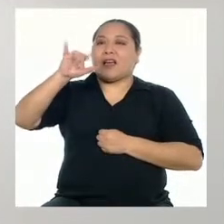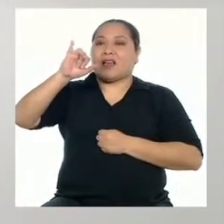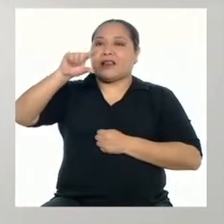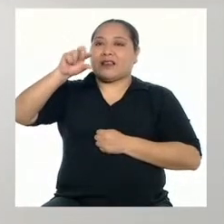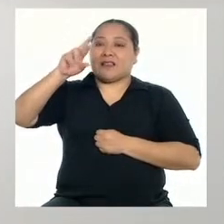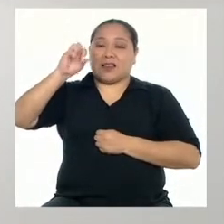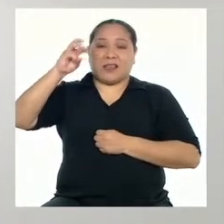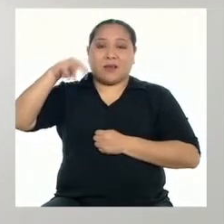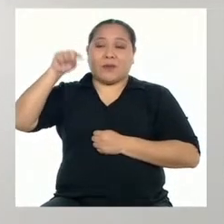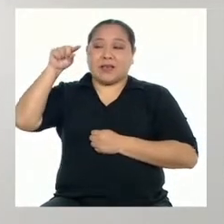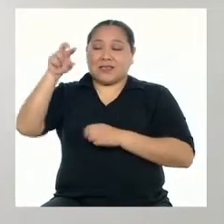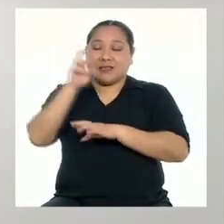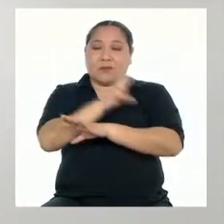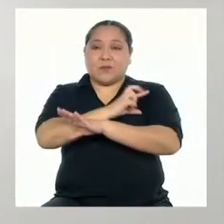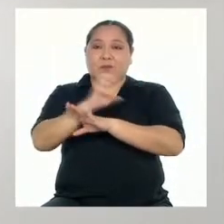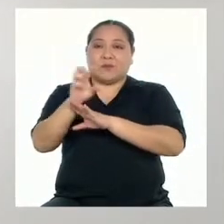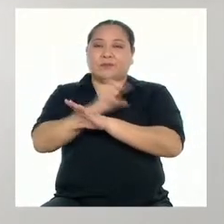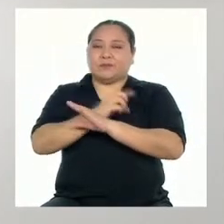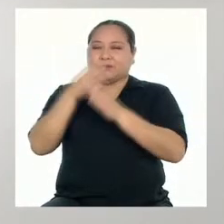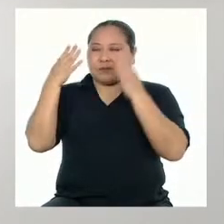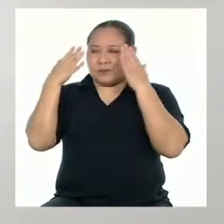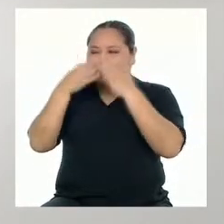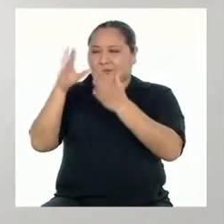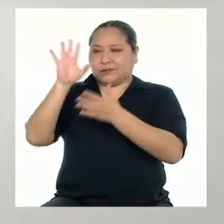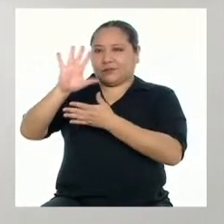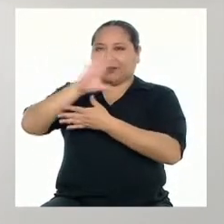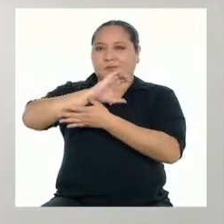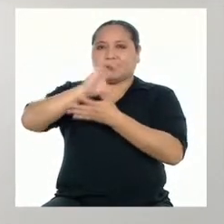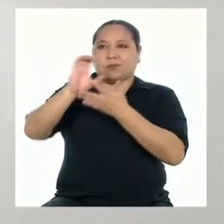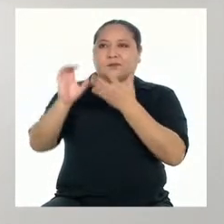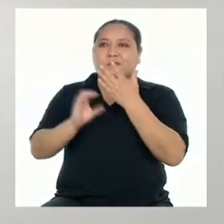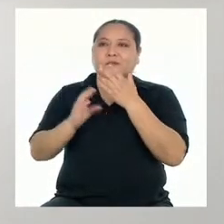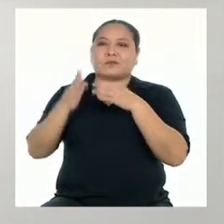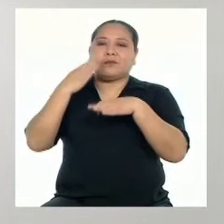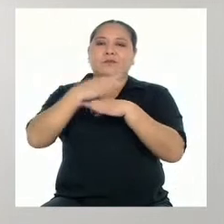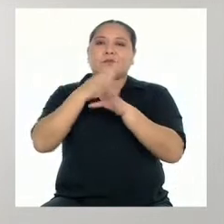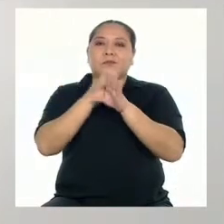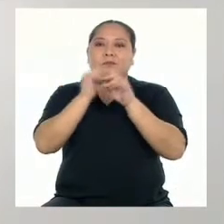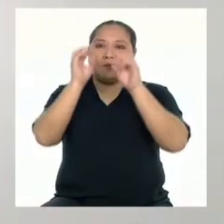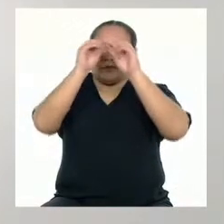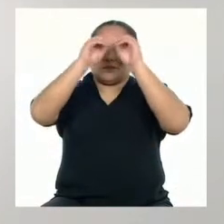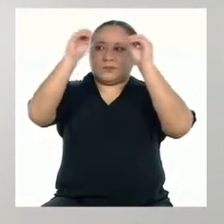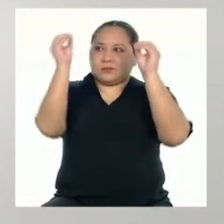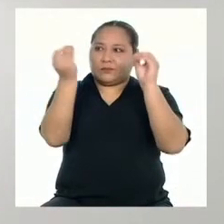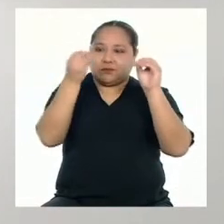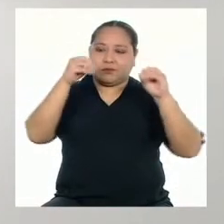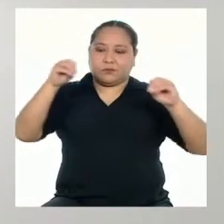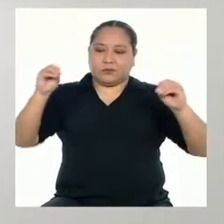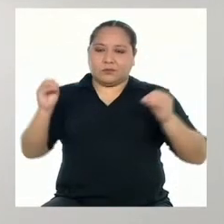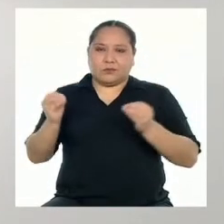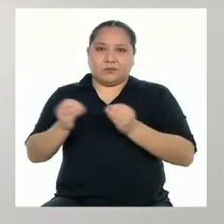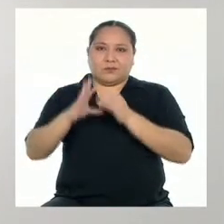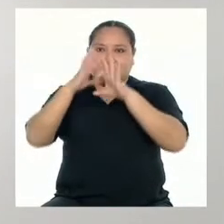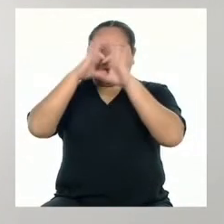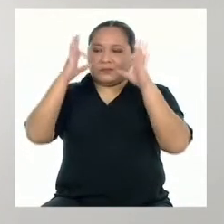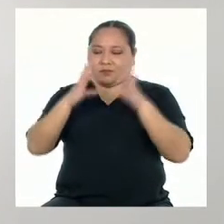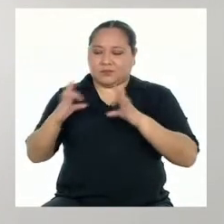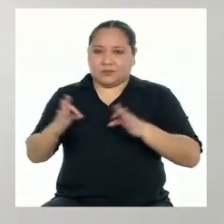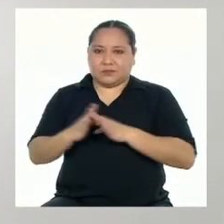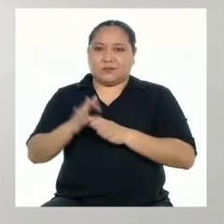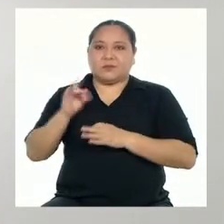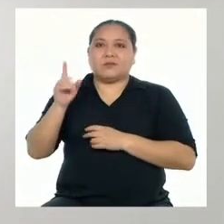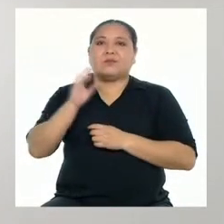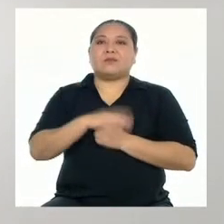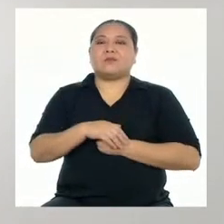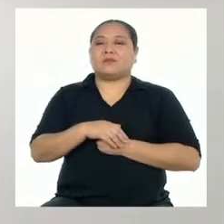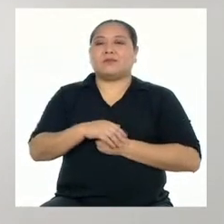Este tipo de poema tiene la particularidad de formar una figura con la disposición de sus versos. Por eso